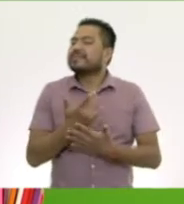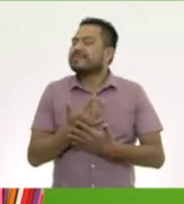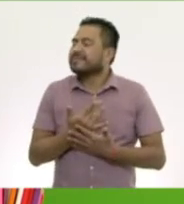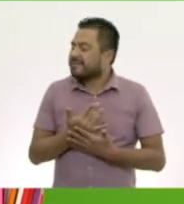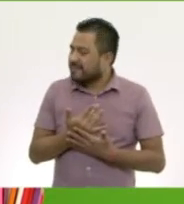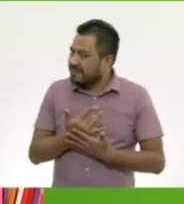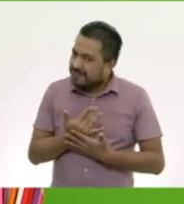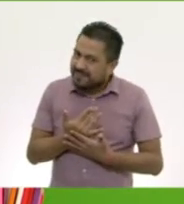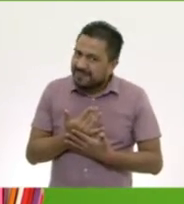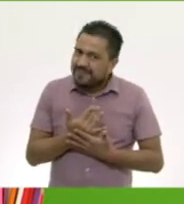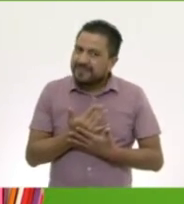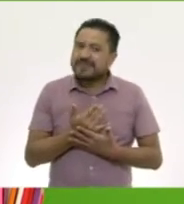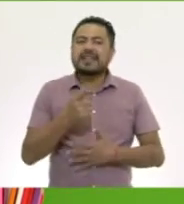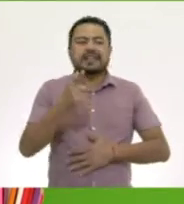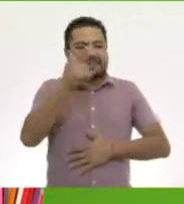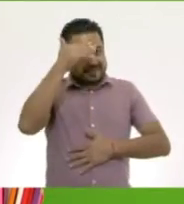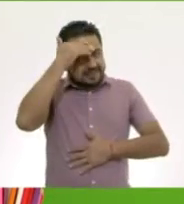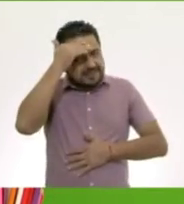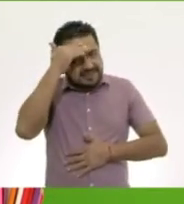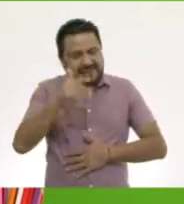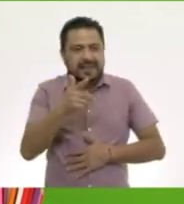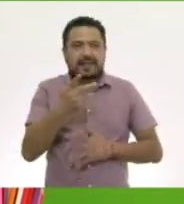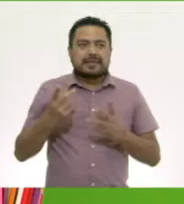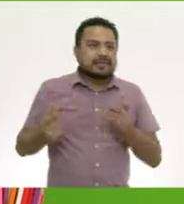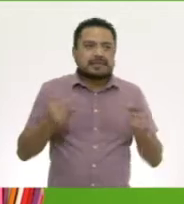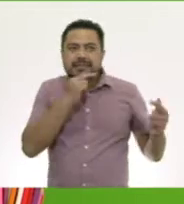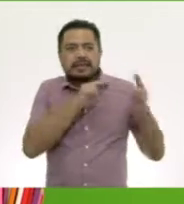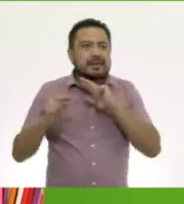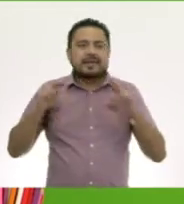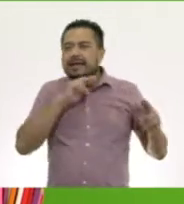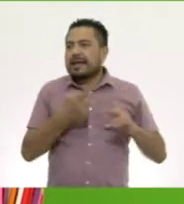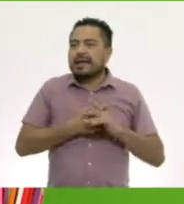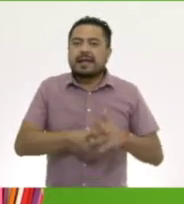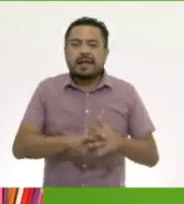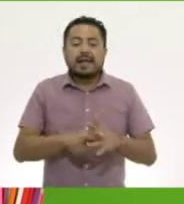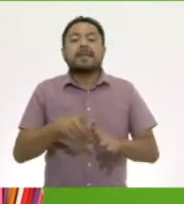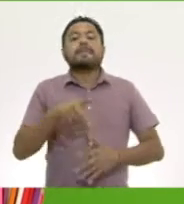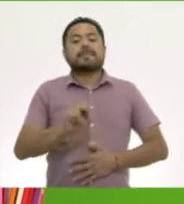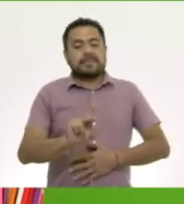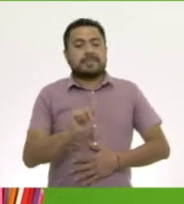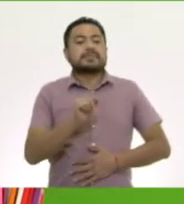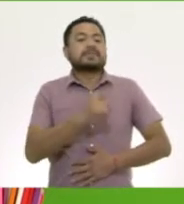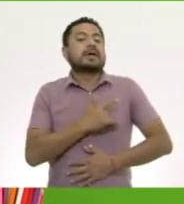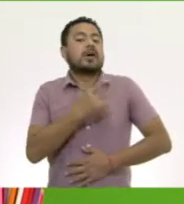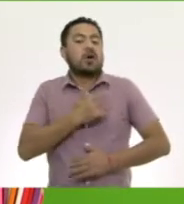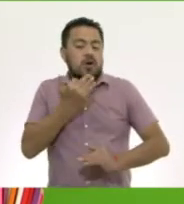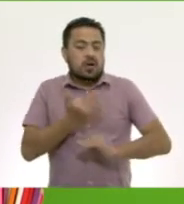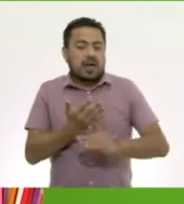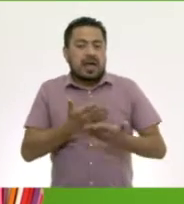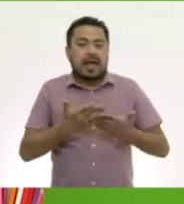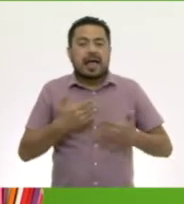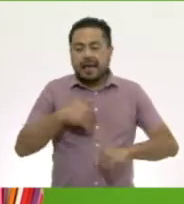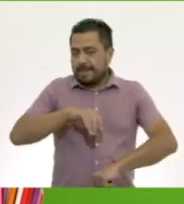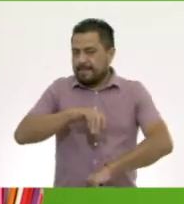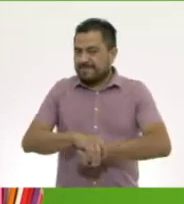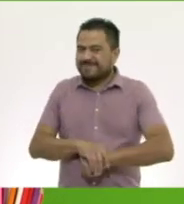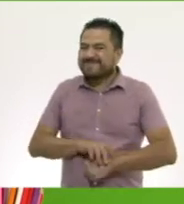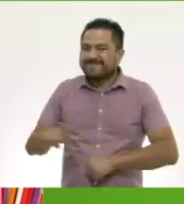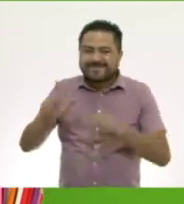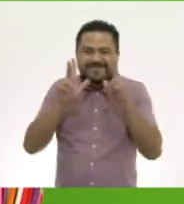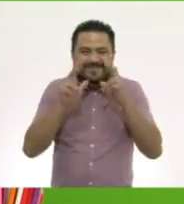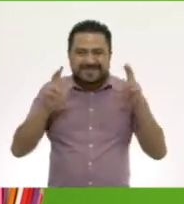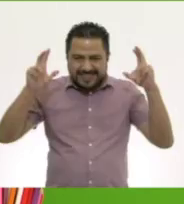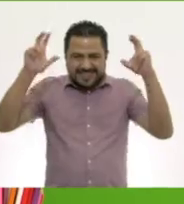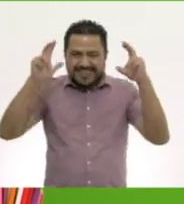¡Esperen, esperen! Sabemos que están ansiosos por comenzar, pero antes de eso, ¿qué les parece si vamos con nuestro amigo Ajo Listo,